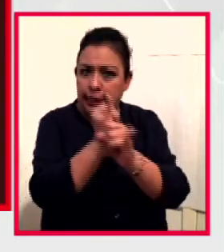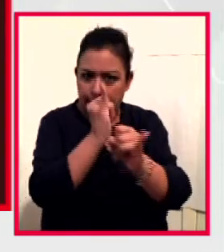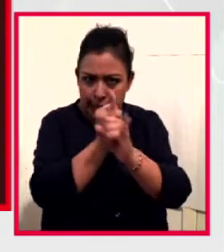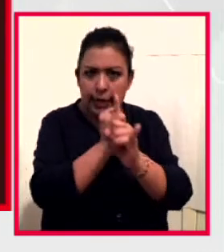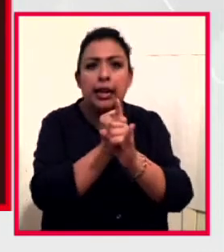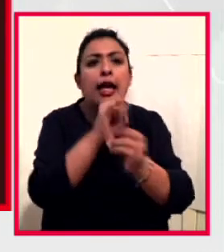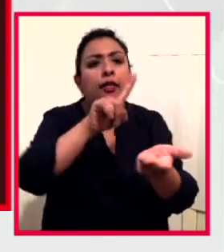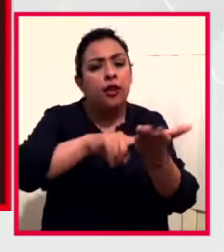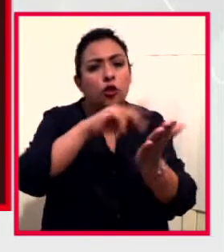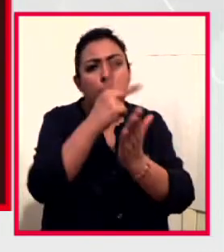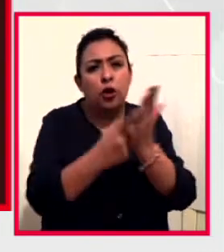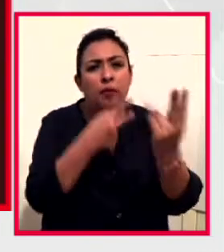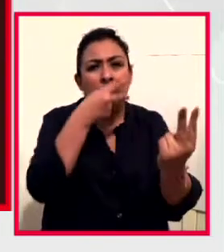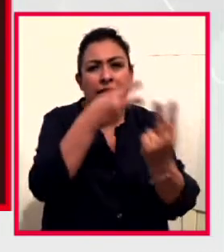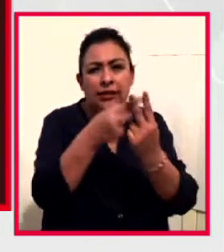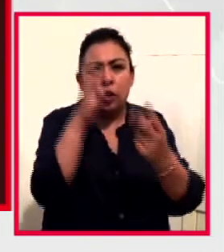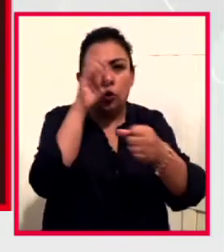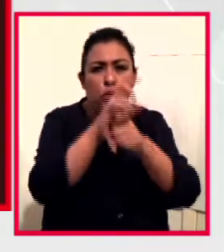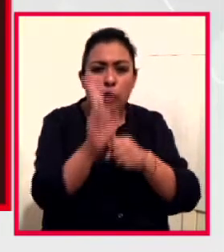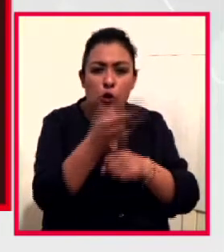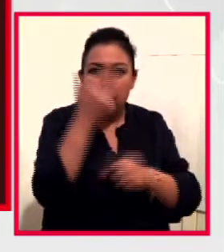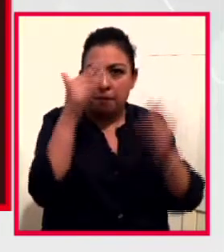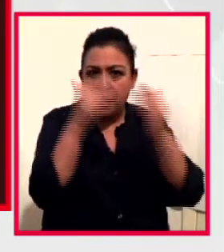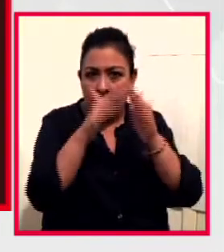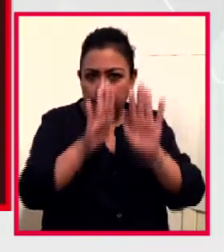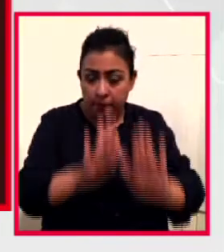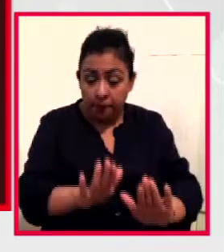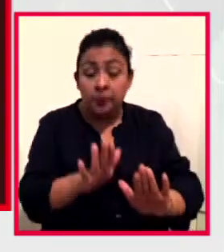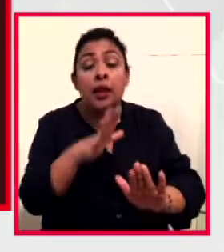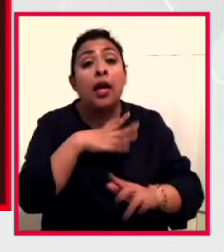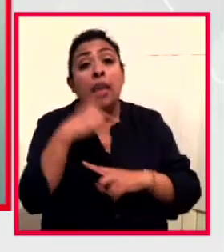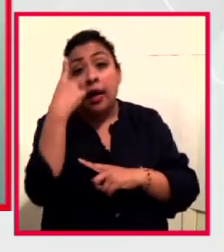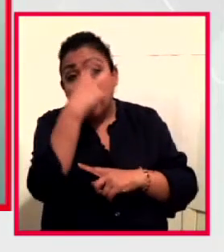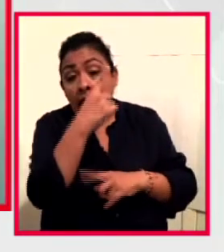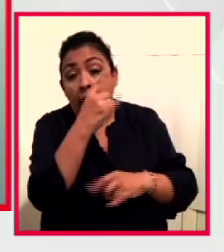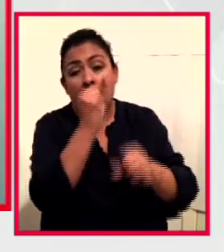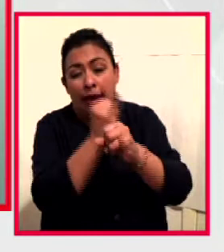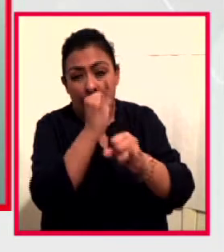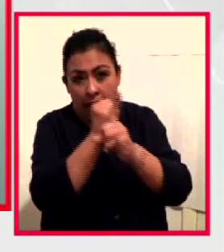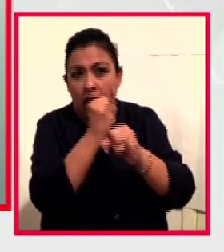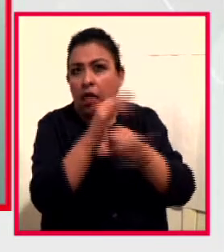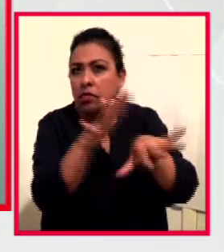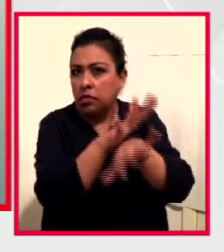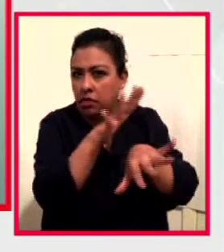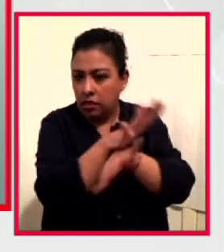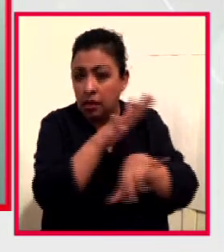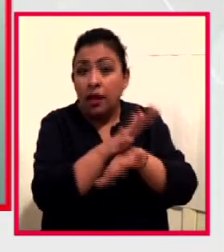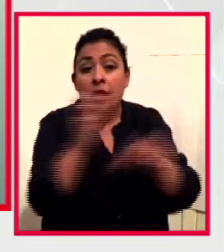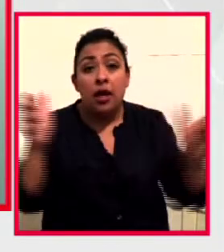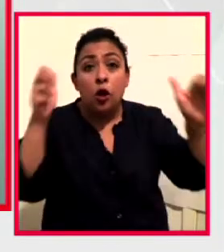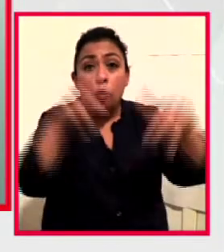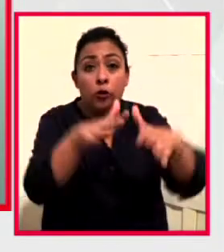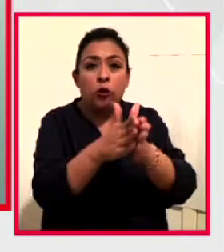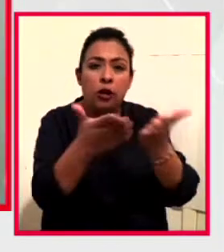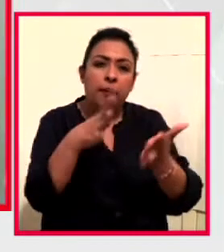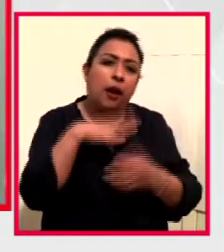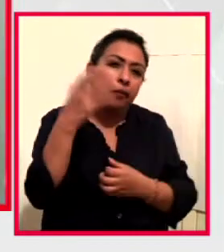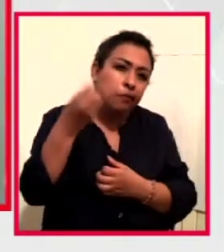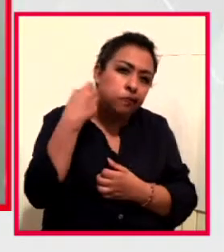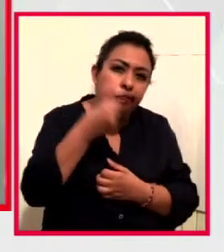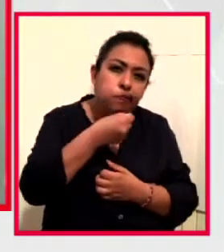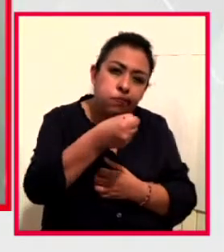programa Hashtag Cultura UNAM en Casa. Con rostro virtual y revitalizado, este encuentro literario, que incluye charlas, lecturas